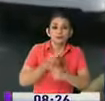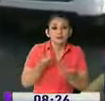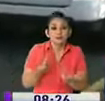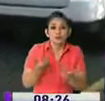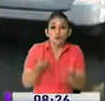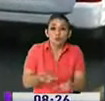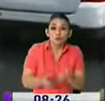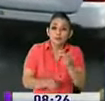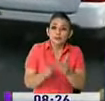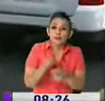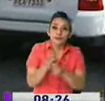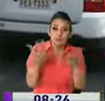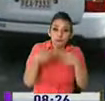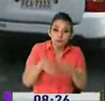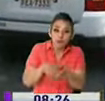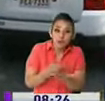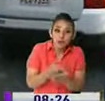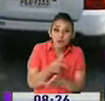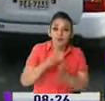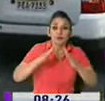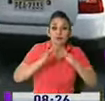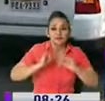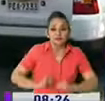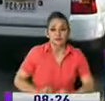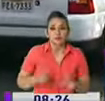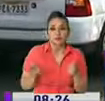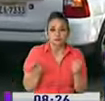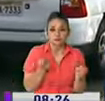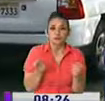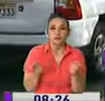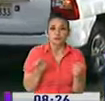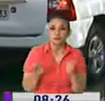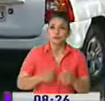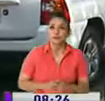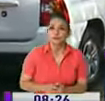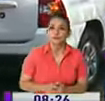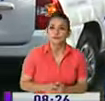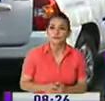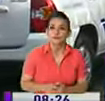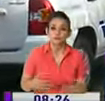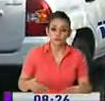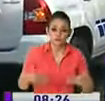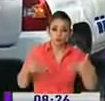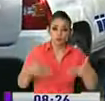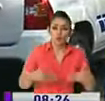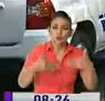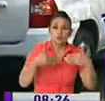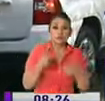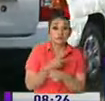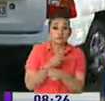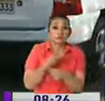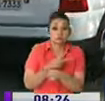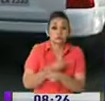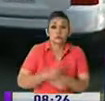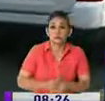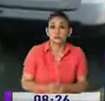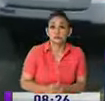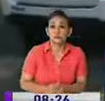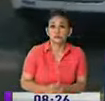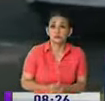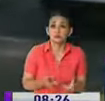llegan las personas de sus trabajos. Esta zona está cerca de aquí, es un área súper crítica y en el